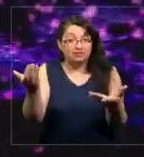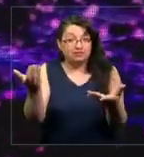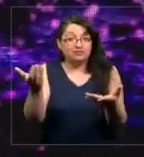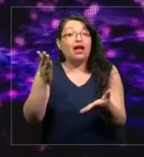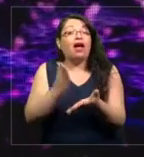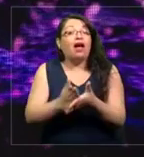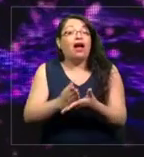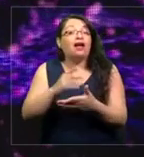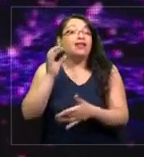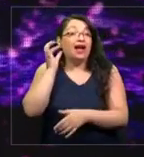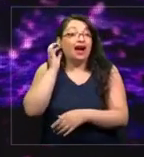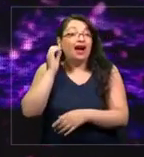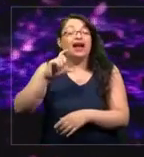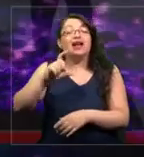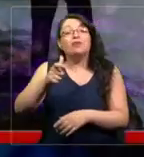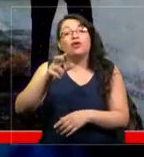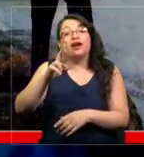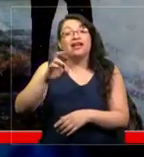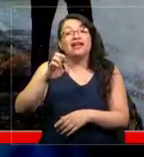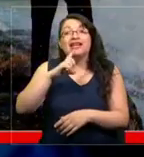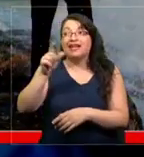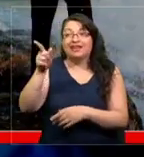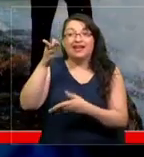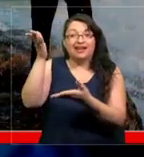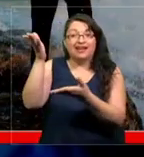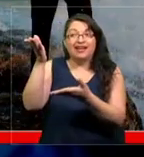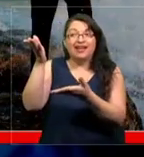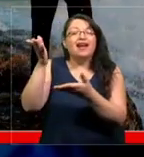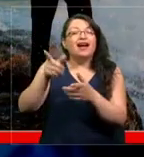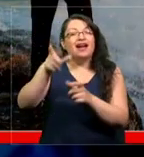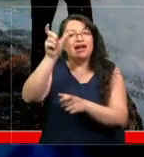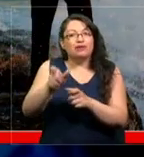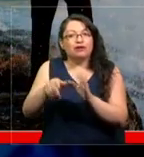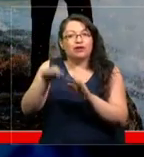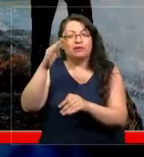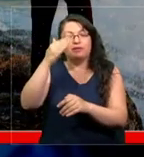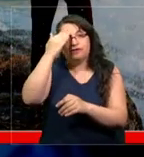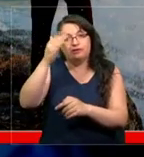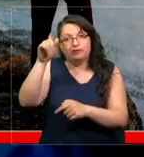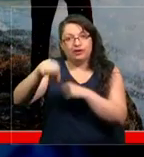Thunberg fue elegida el año pasado como la persona del año.